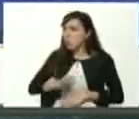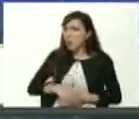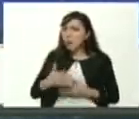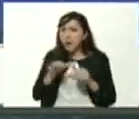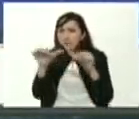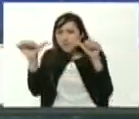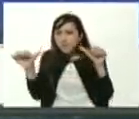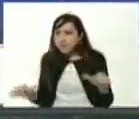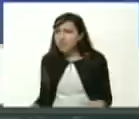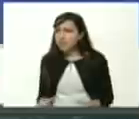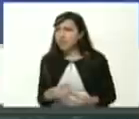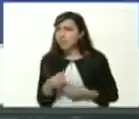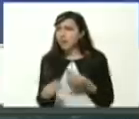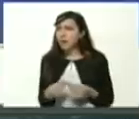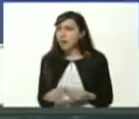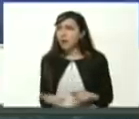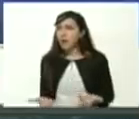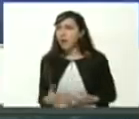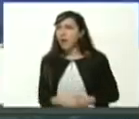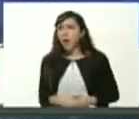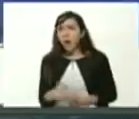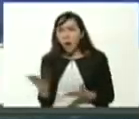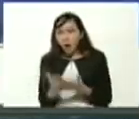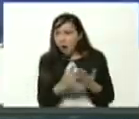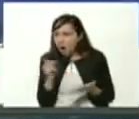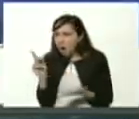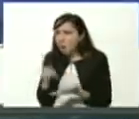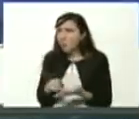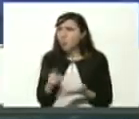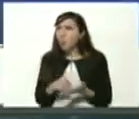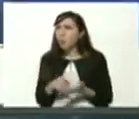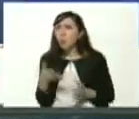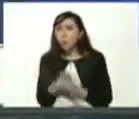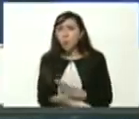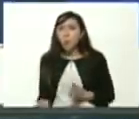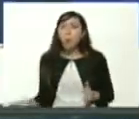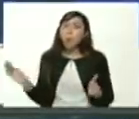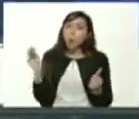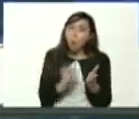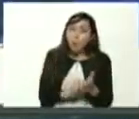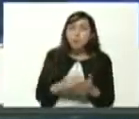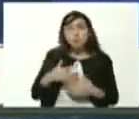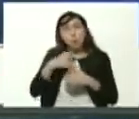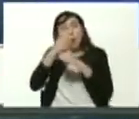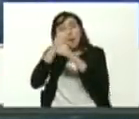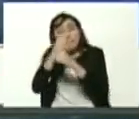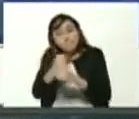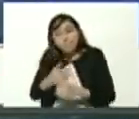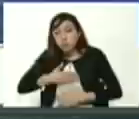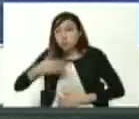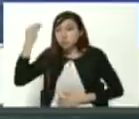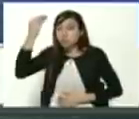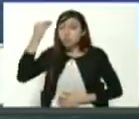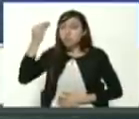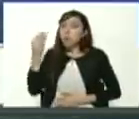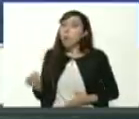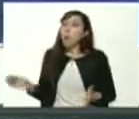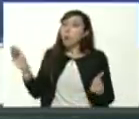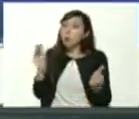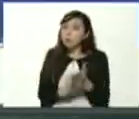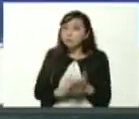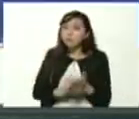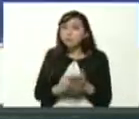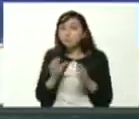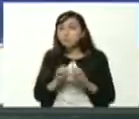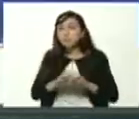sistema por aula de clase lo haremos en el momento que volvamos a clase tengo mucha esperanza de volver en el año